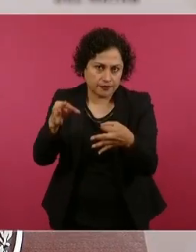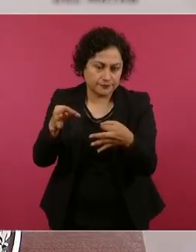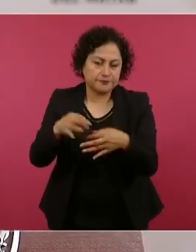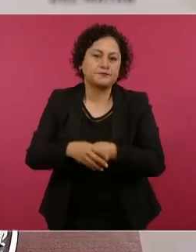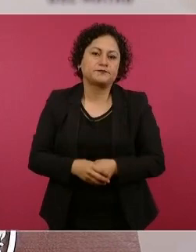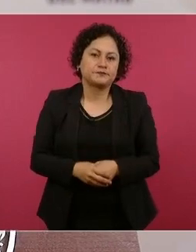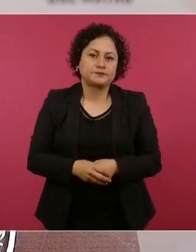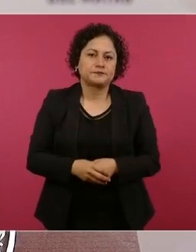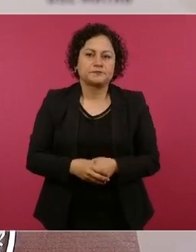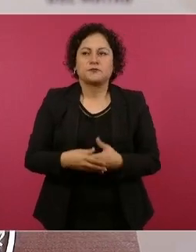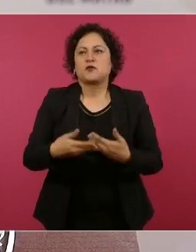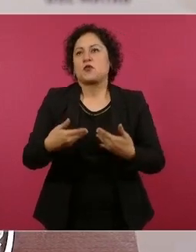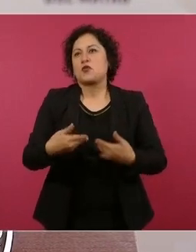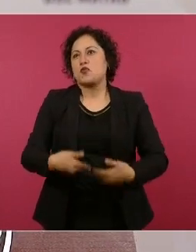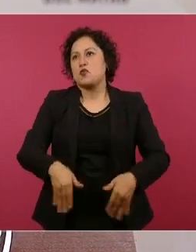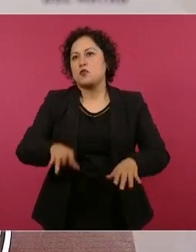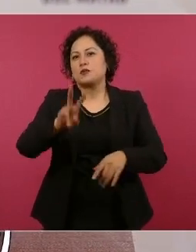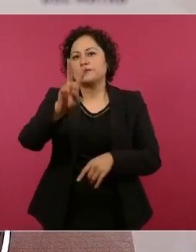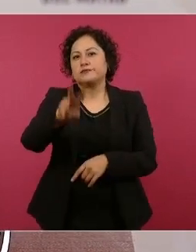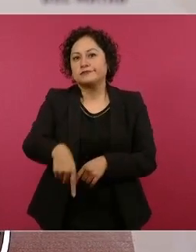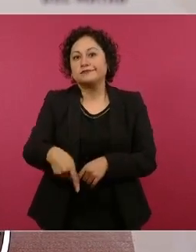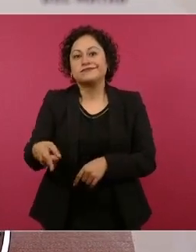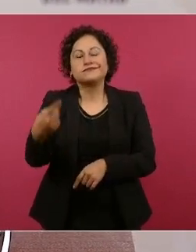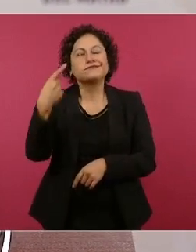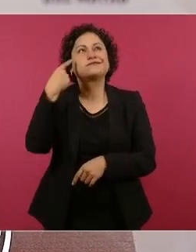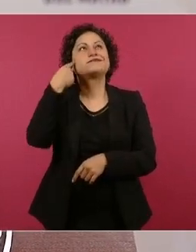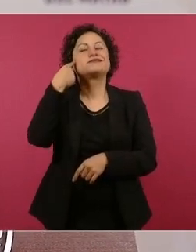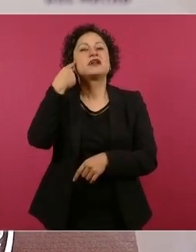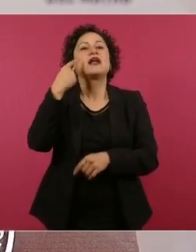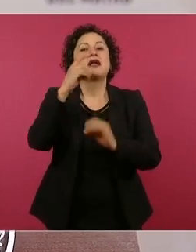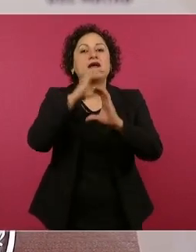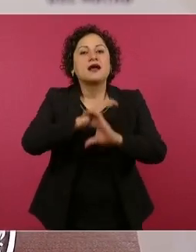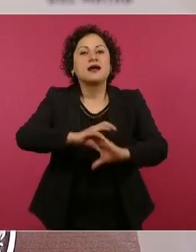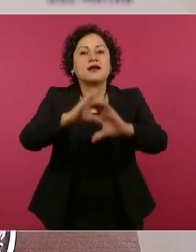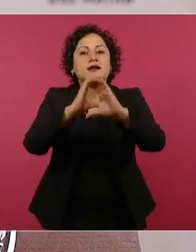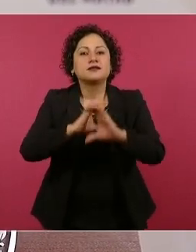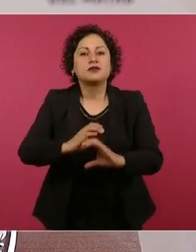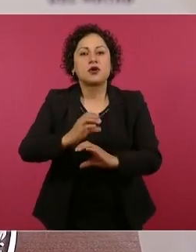Hasta Chico Che tiene una canción dedicada a él,